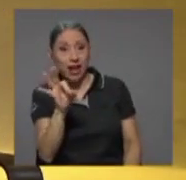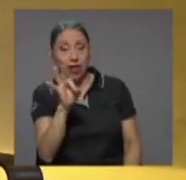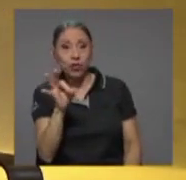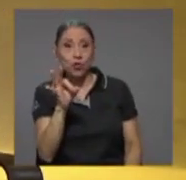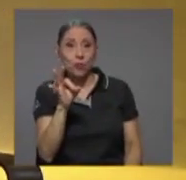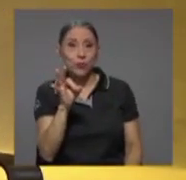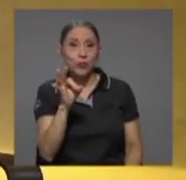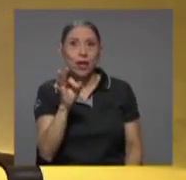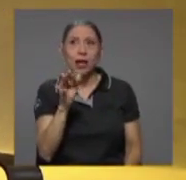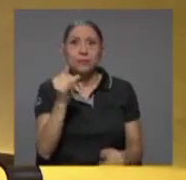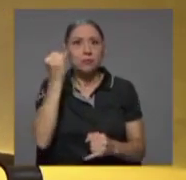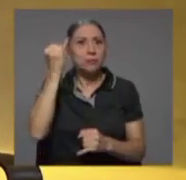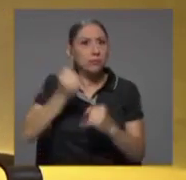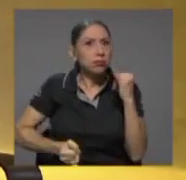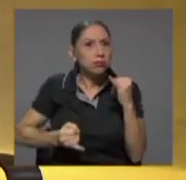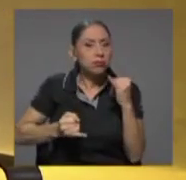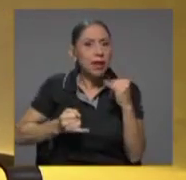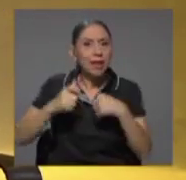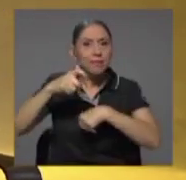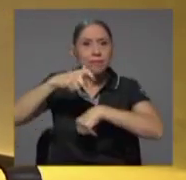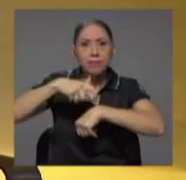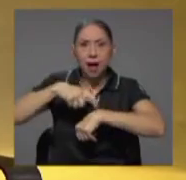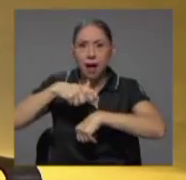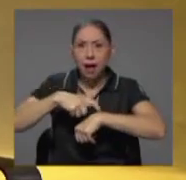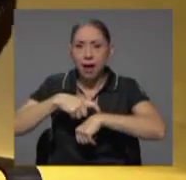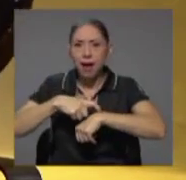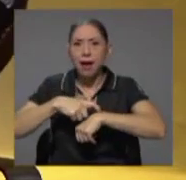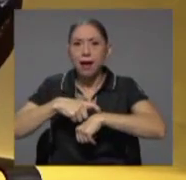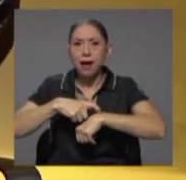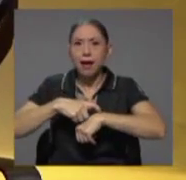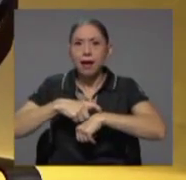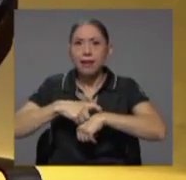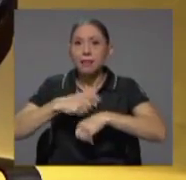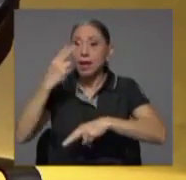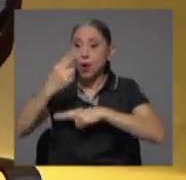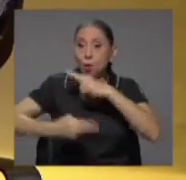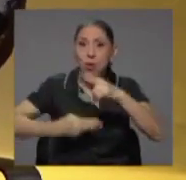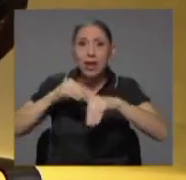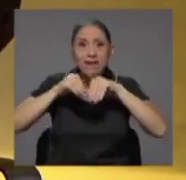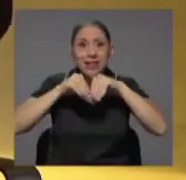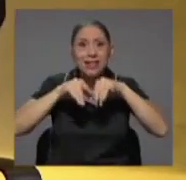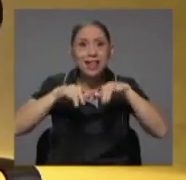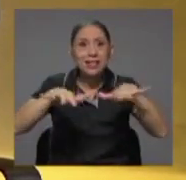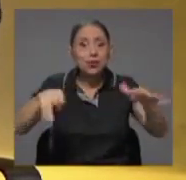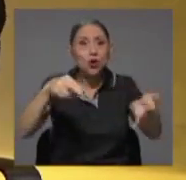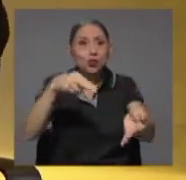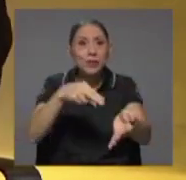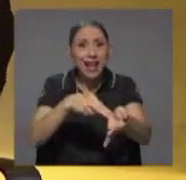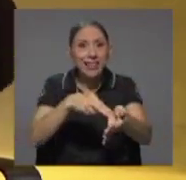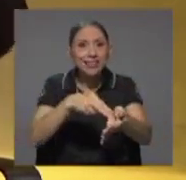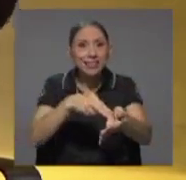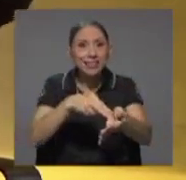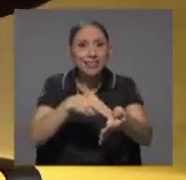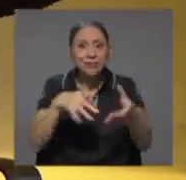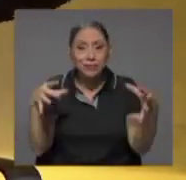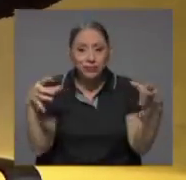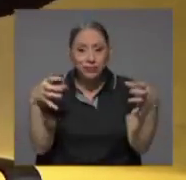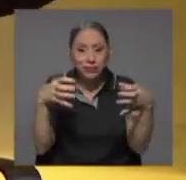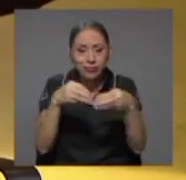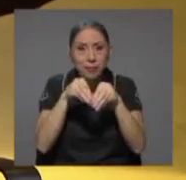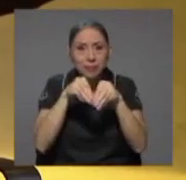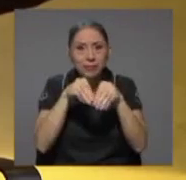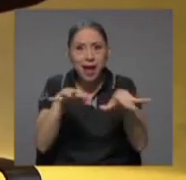concluir la etapa de la universalización en los hospitales don Álvaro estuvo en